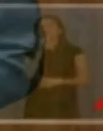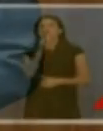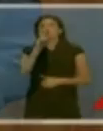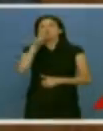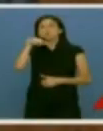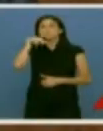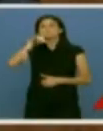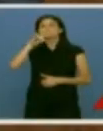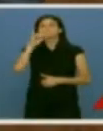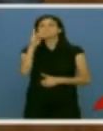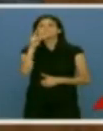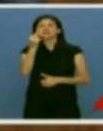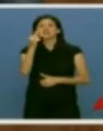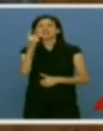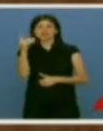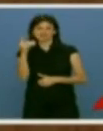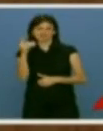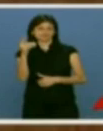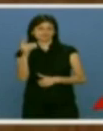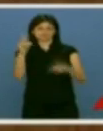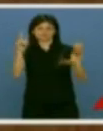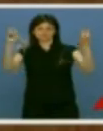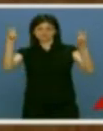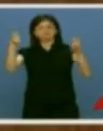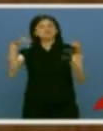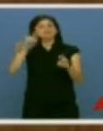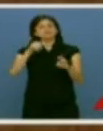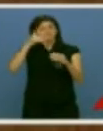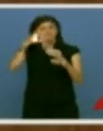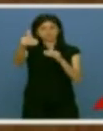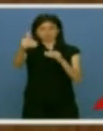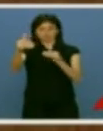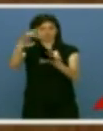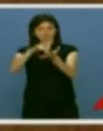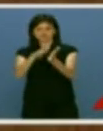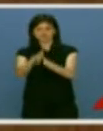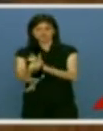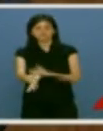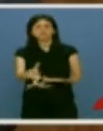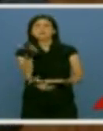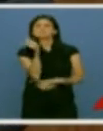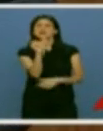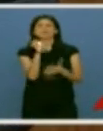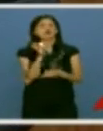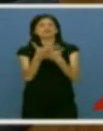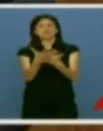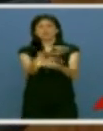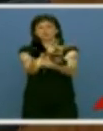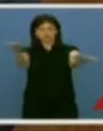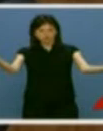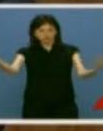para que así conste en el diario de sesiones de cara al futuro. Humildad que ofrezco a todos los aquí presentes,